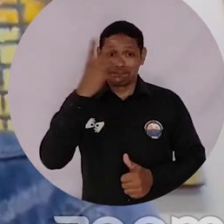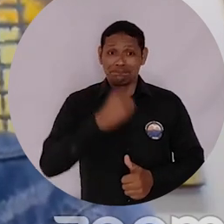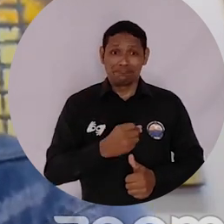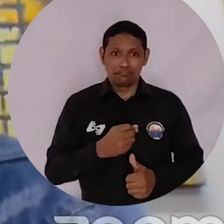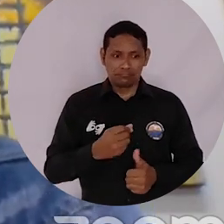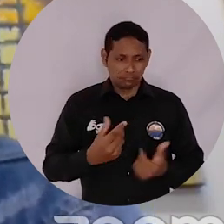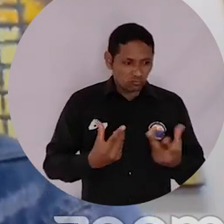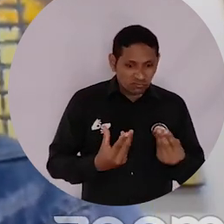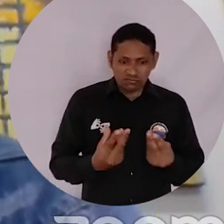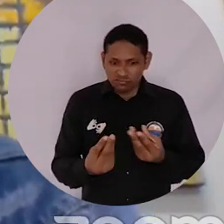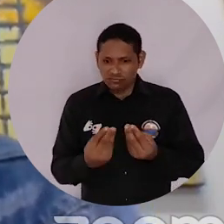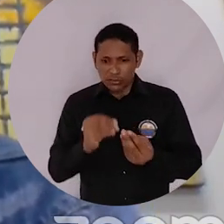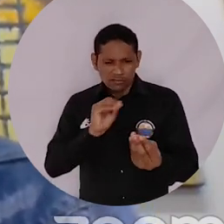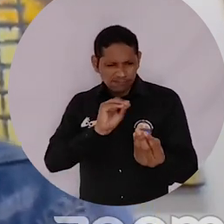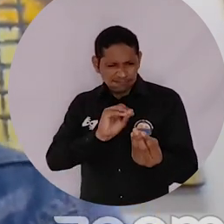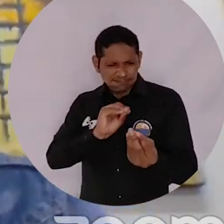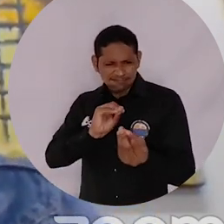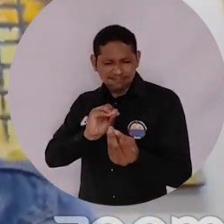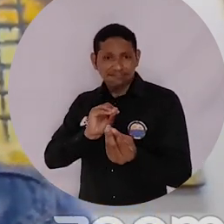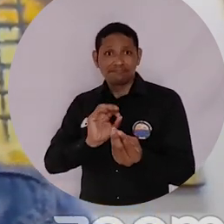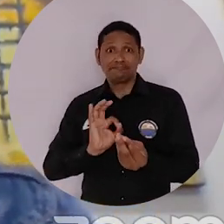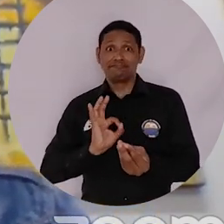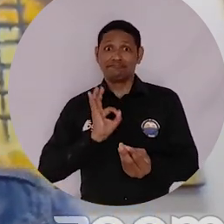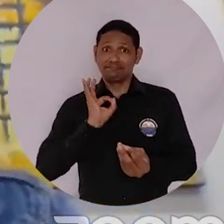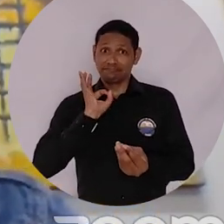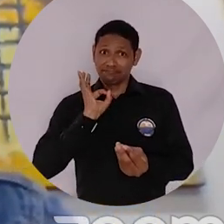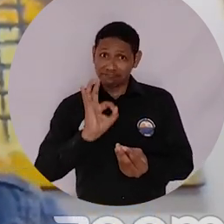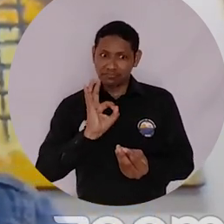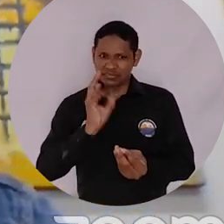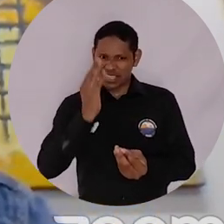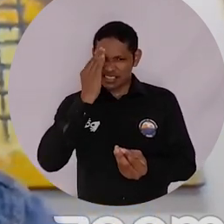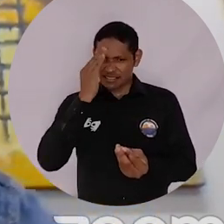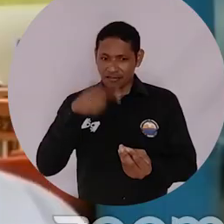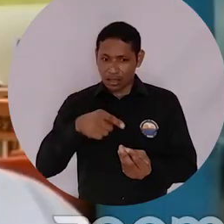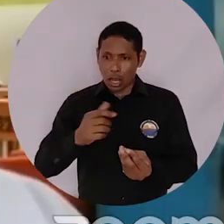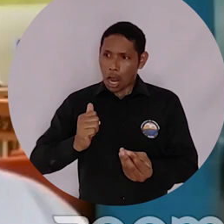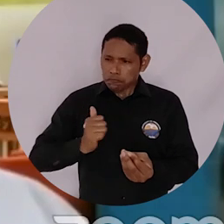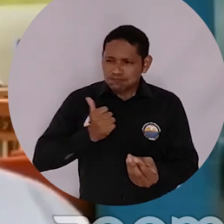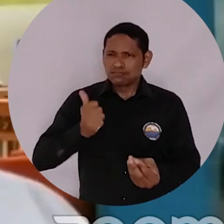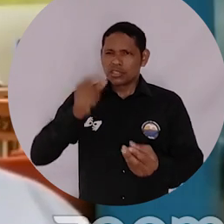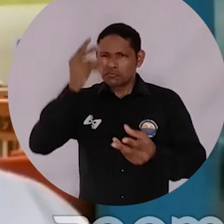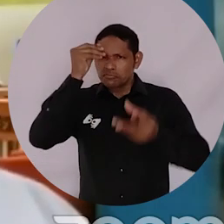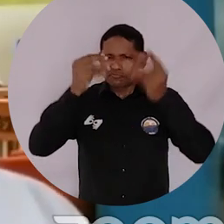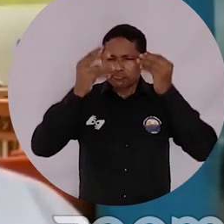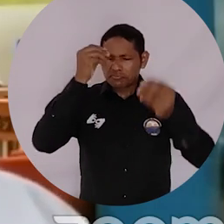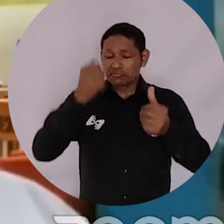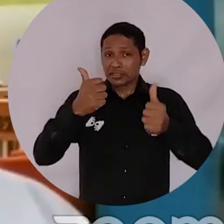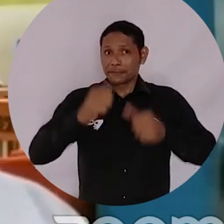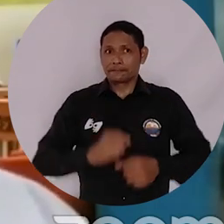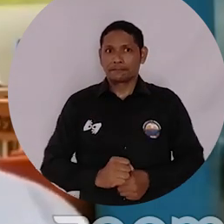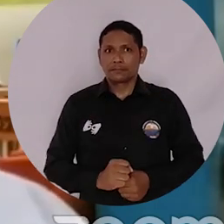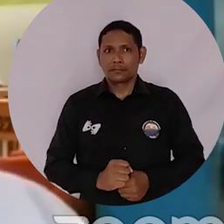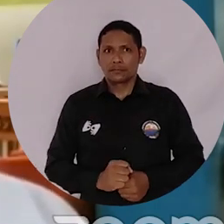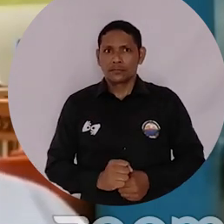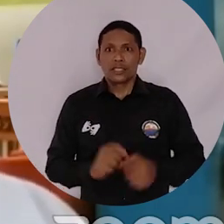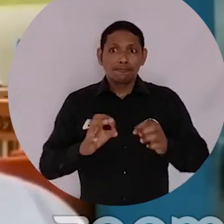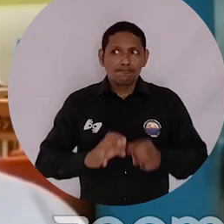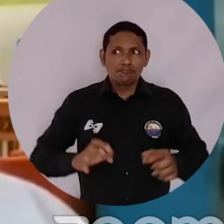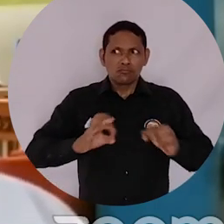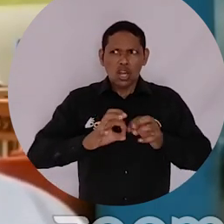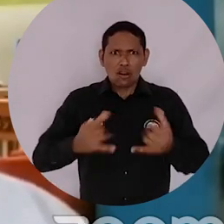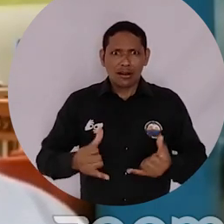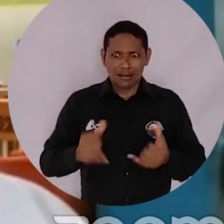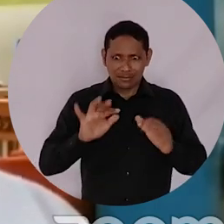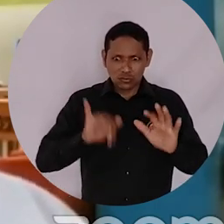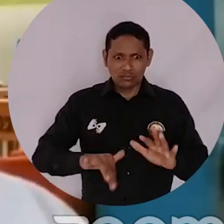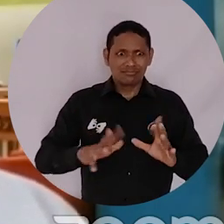de capacitaciones y sabemos que las van a aprovechar muy bien. En medio de la pandemia sacamos un diplomado como este, ya estamos